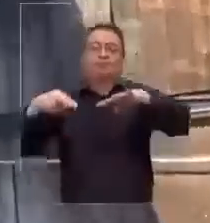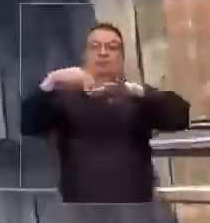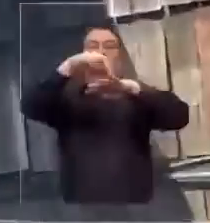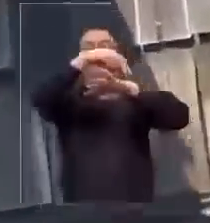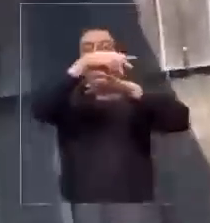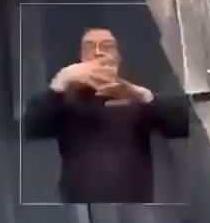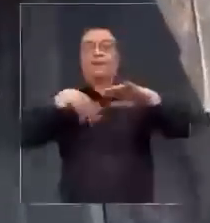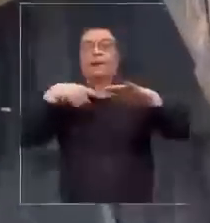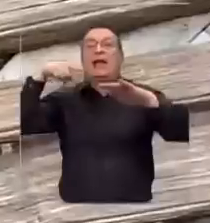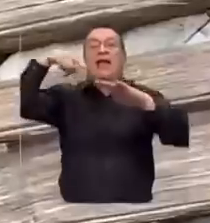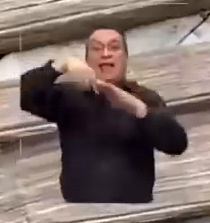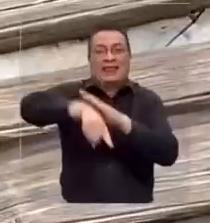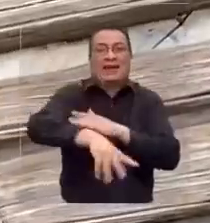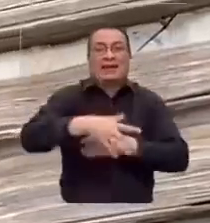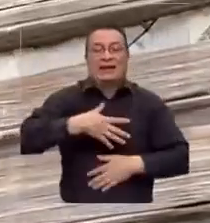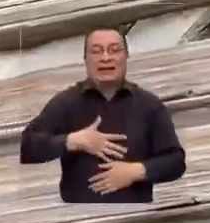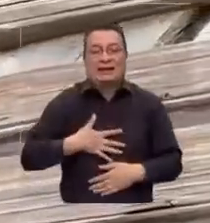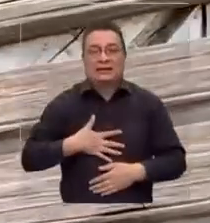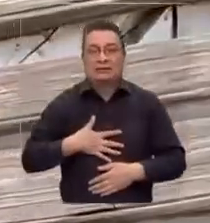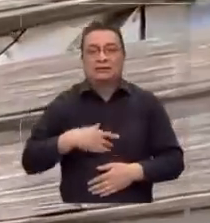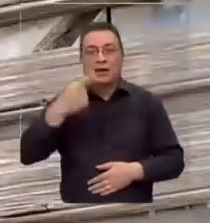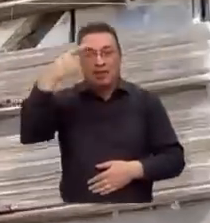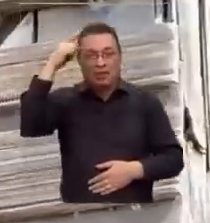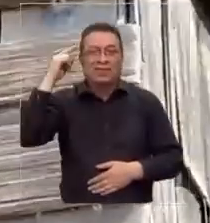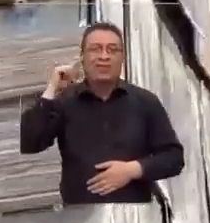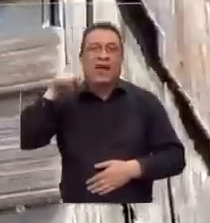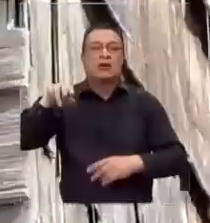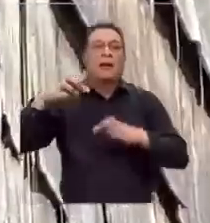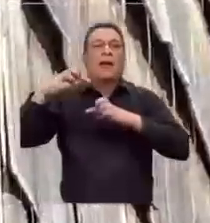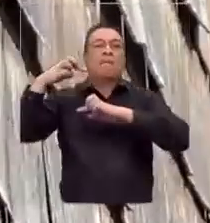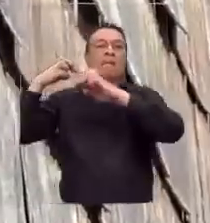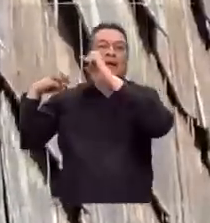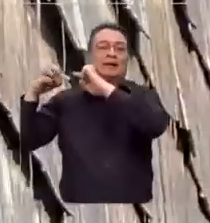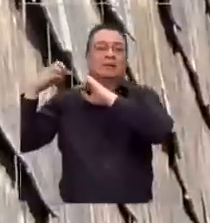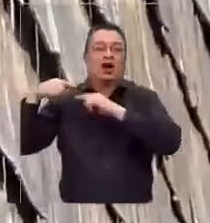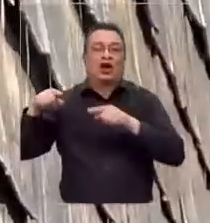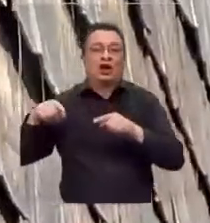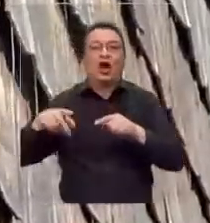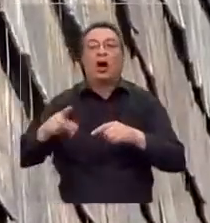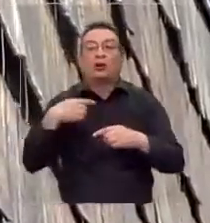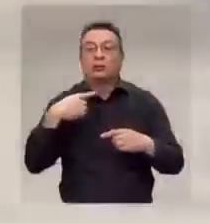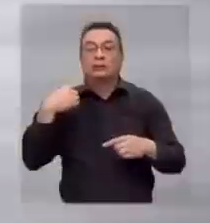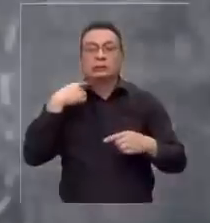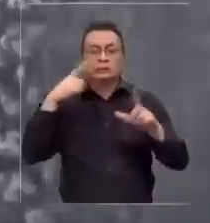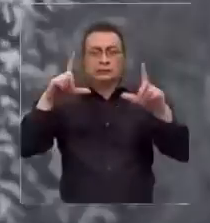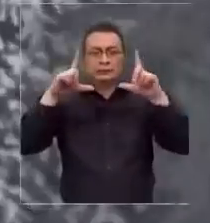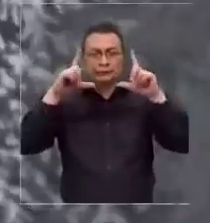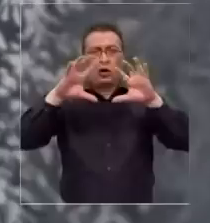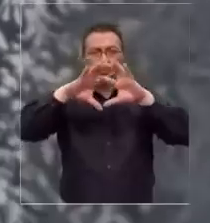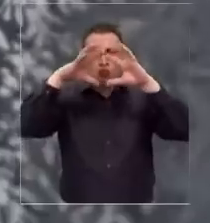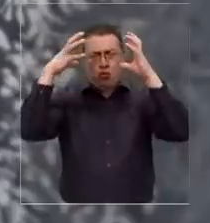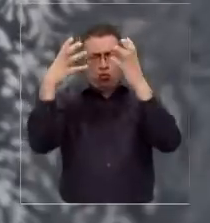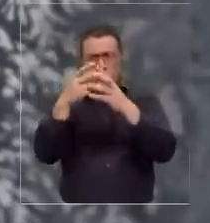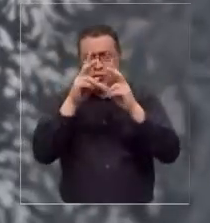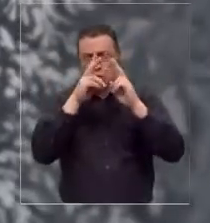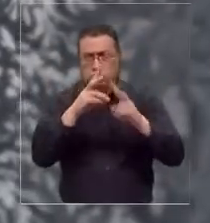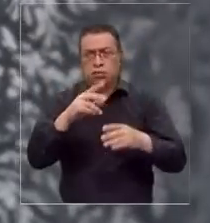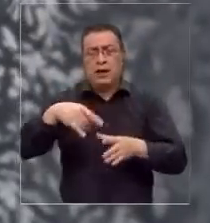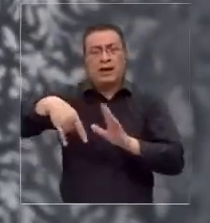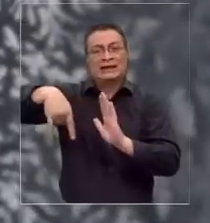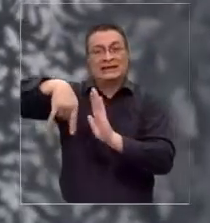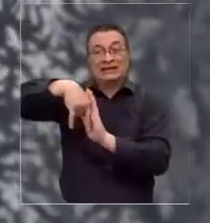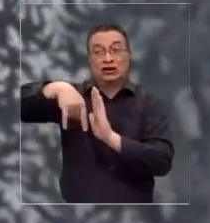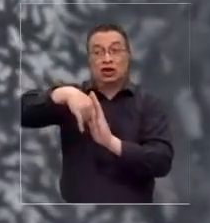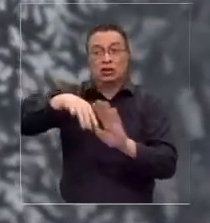buscando cómo entrar también. Daño directo a la historia. Además afecta la imagen de un lugar que es ícone en el mundo. En la isla de